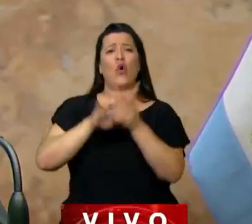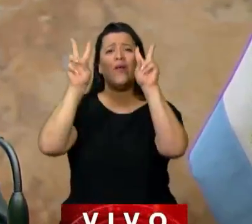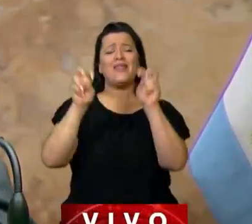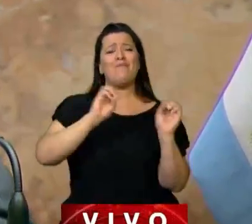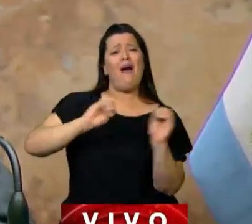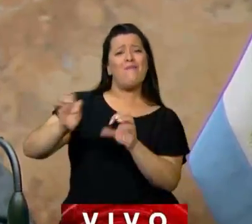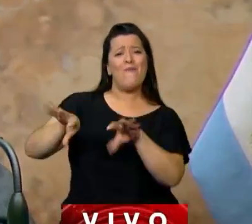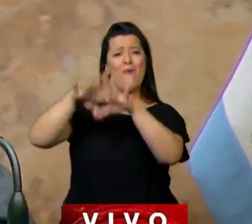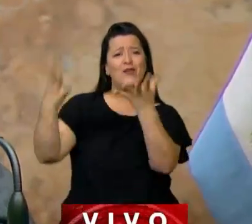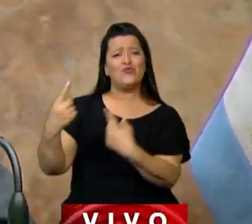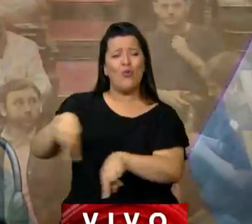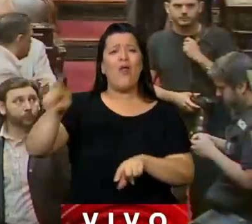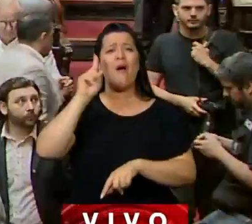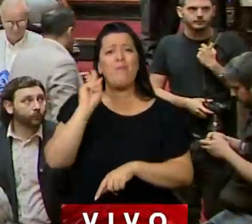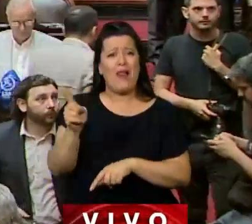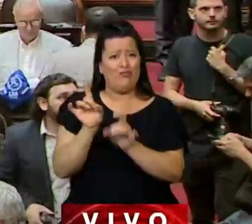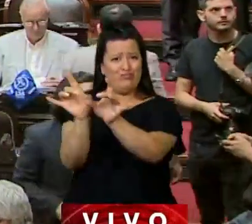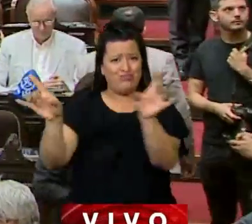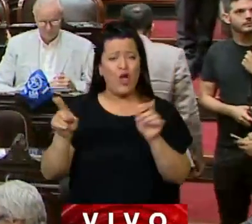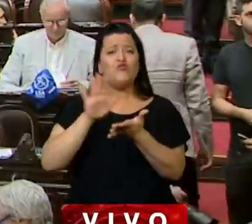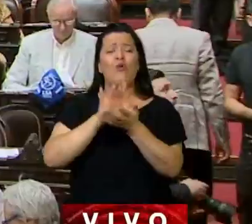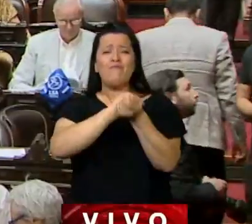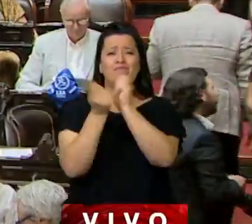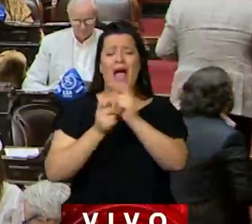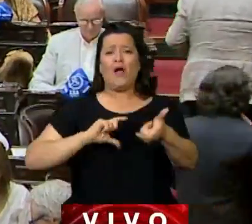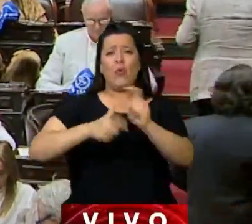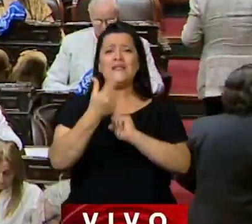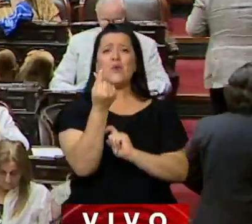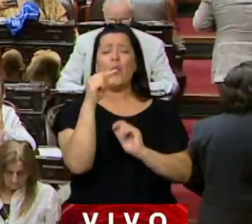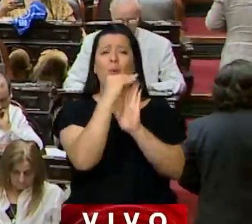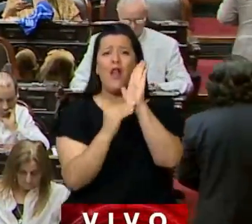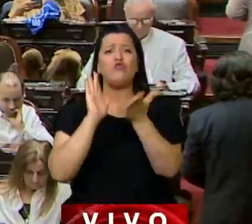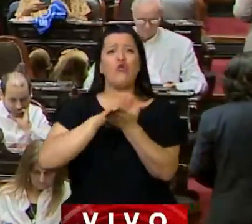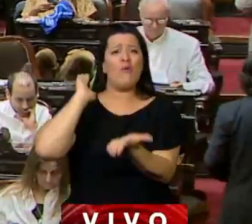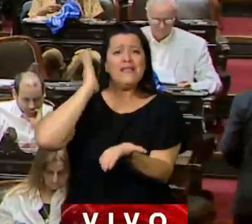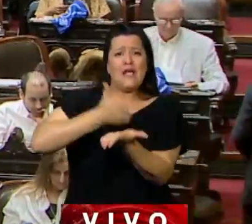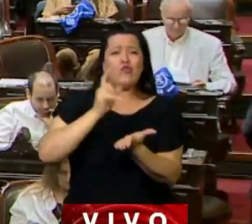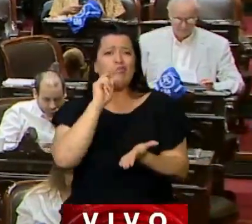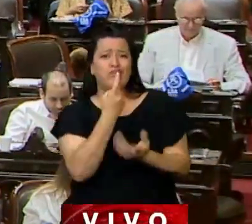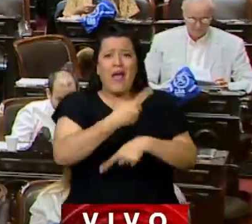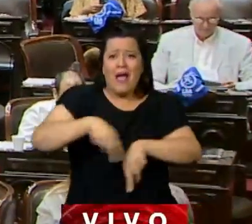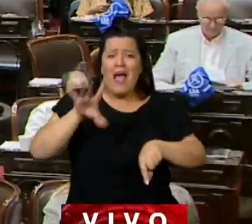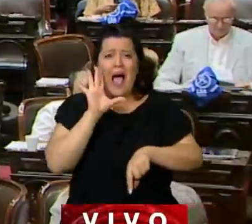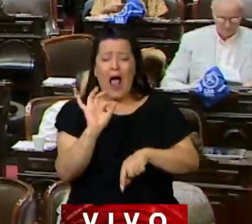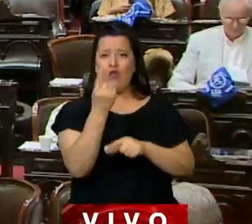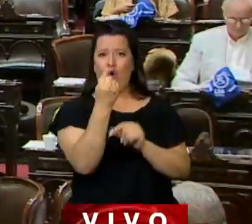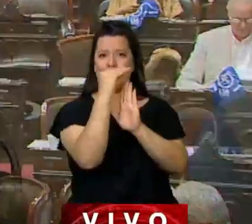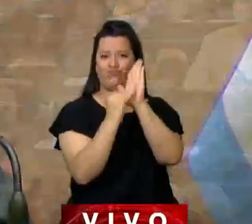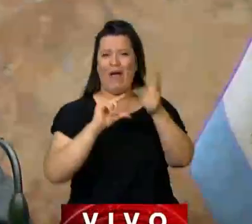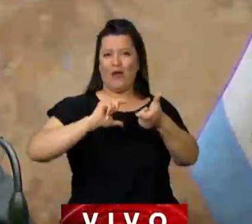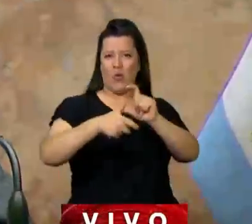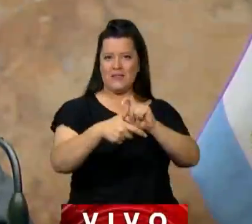peligrosos, modificación sobre actualización del valor de las sanciones por infracción que se establecen en la misma.